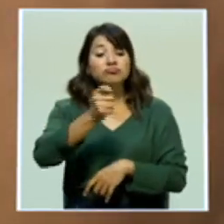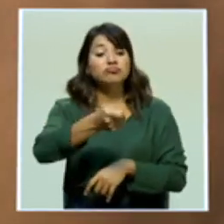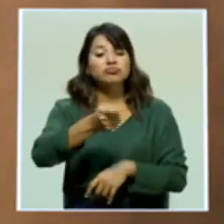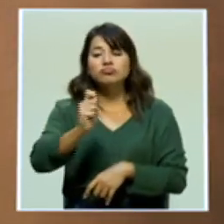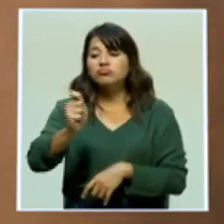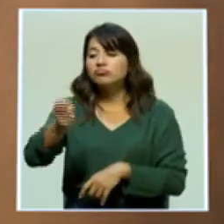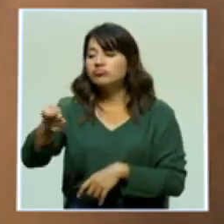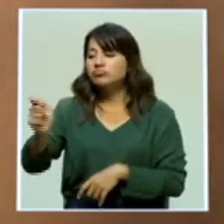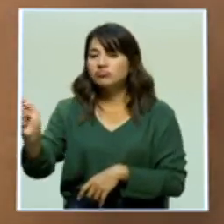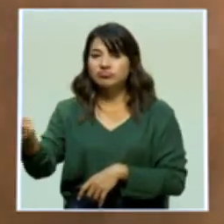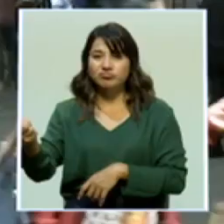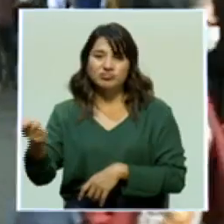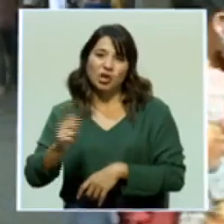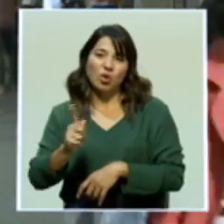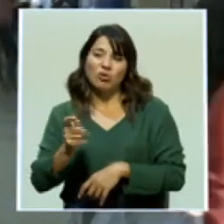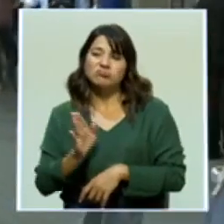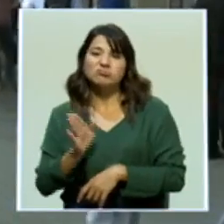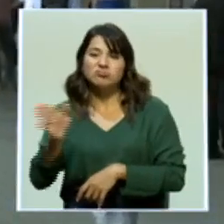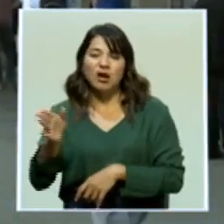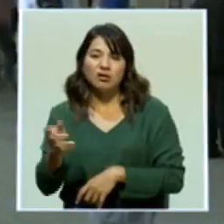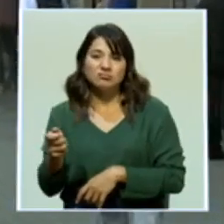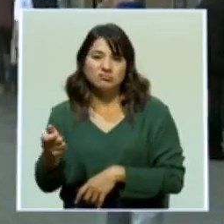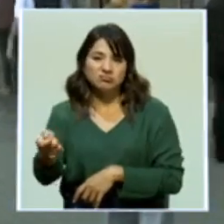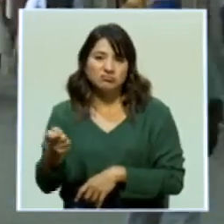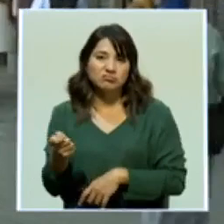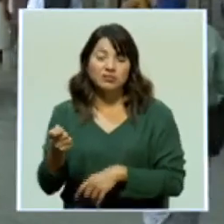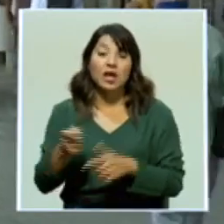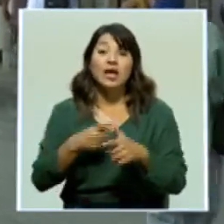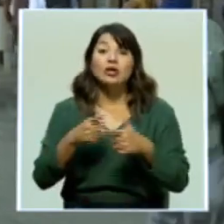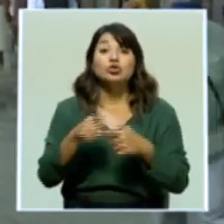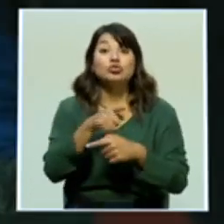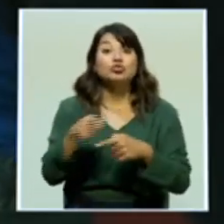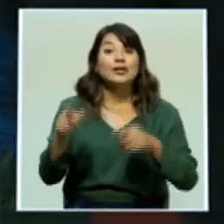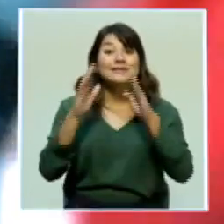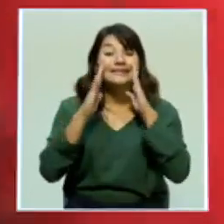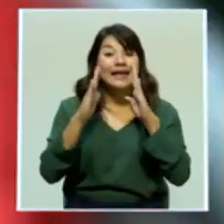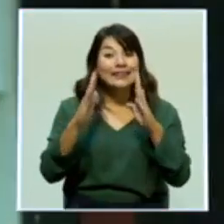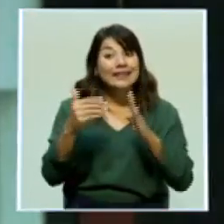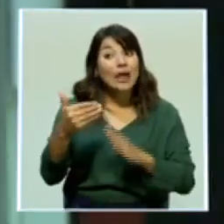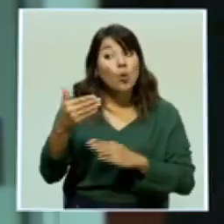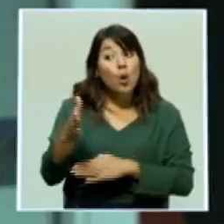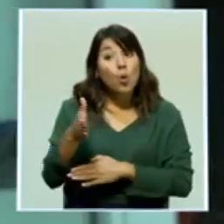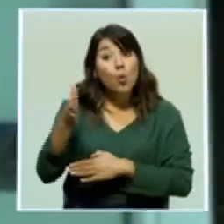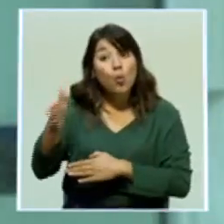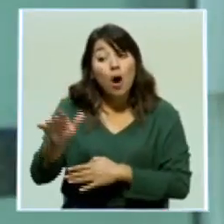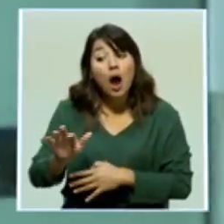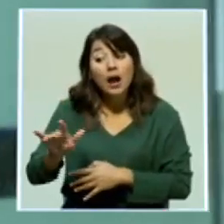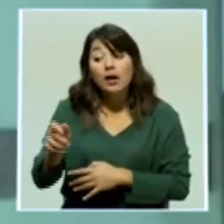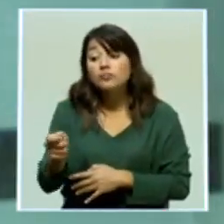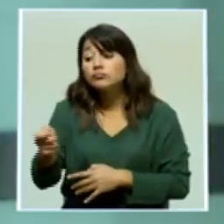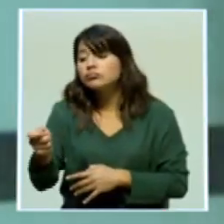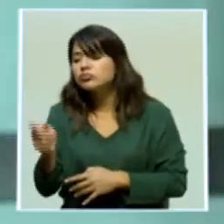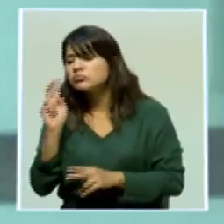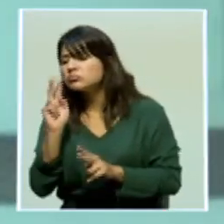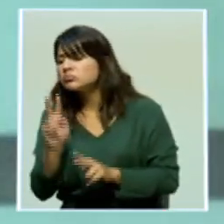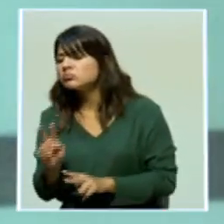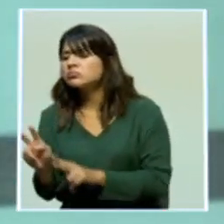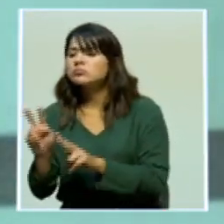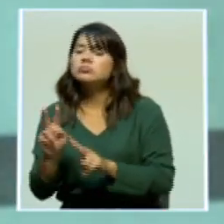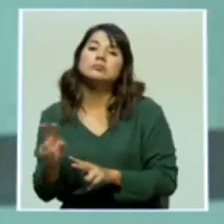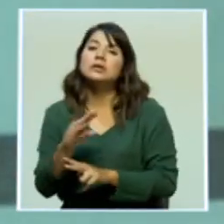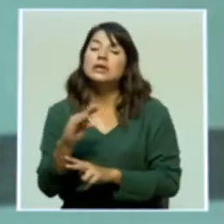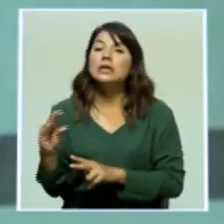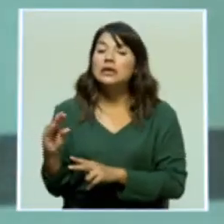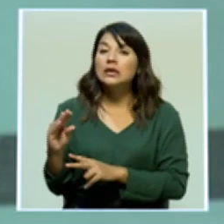hacen el llamado para que las personas estén muy atentas a la hora de retirar dinero de los cajeros automáticos y de ser posible